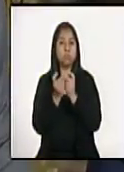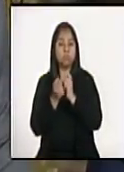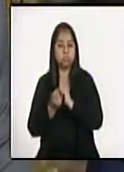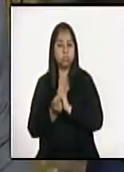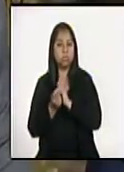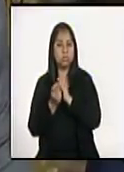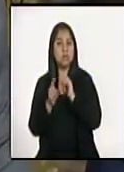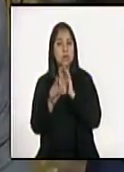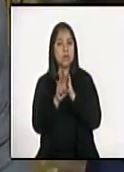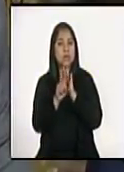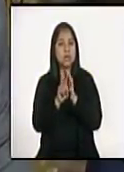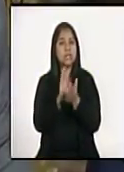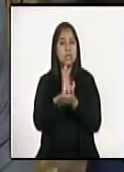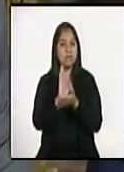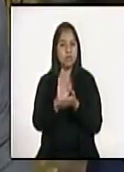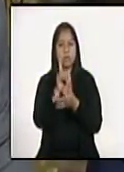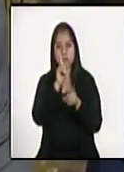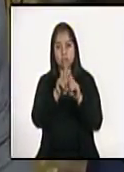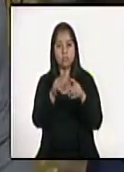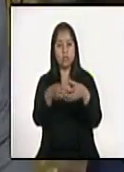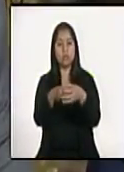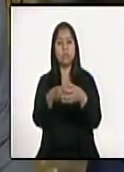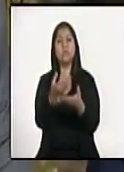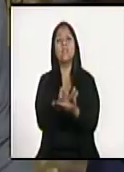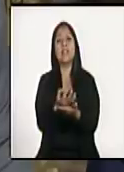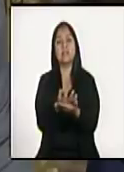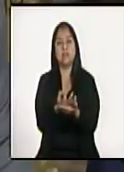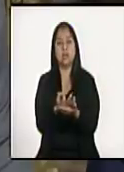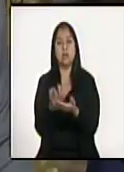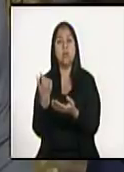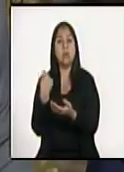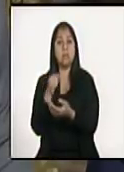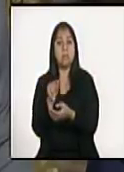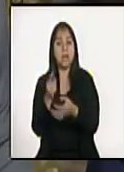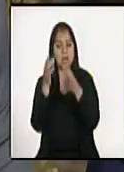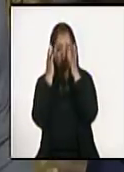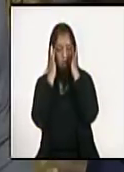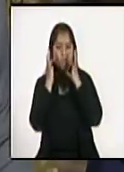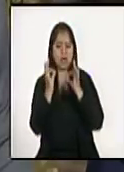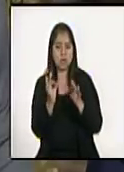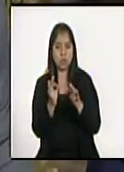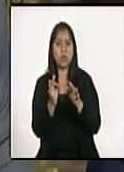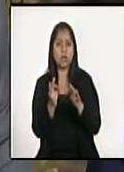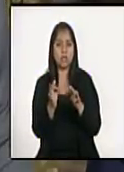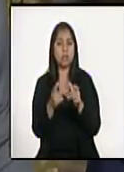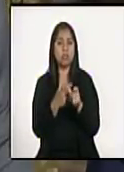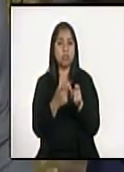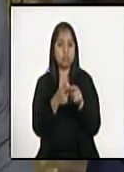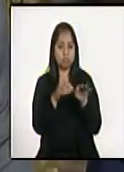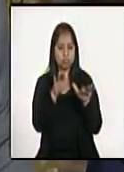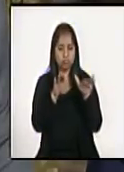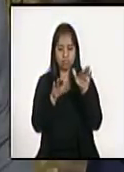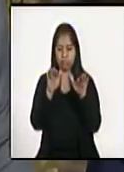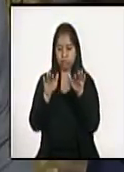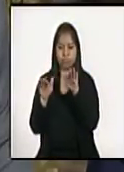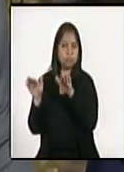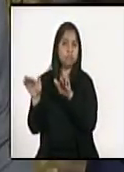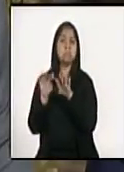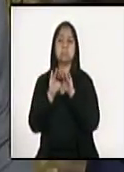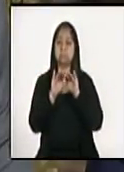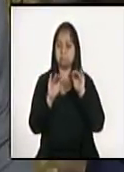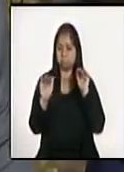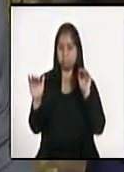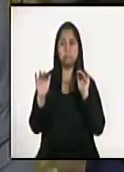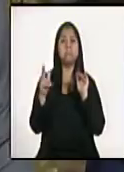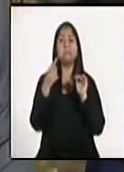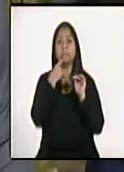a la ley de bancos y grupos financieros para estar acorde con la regulación que recomienda